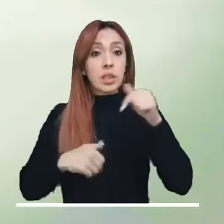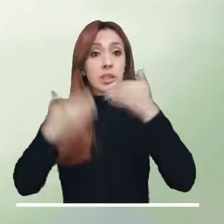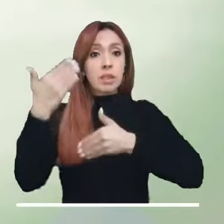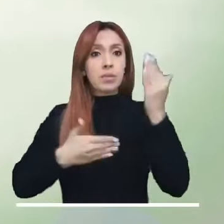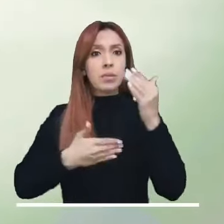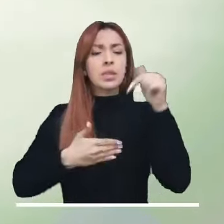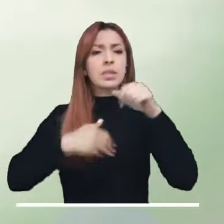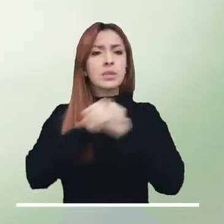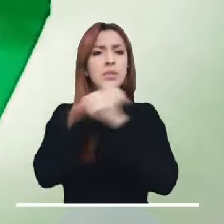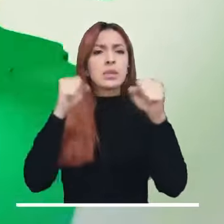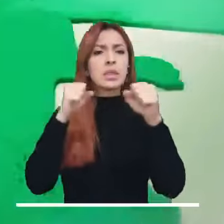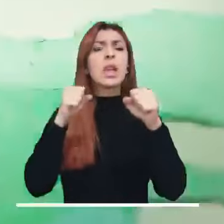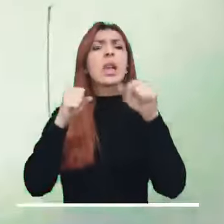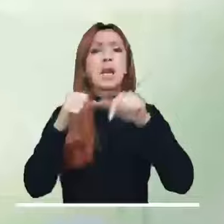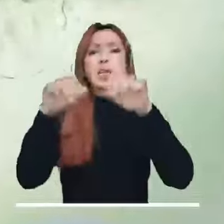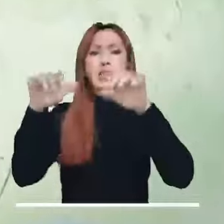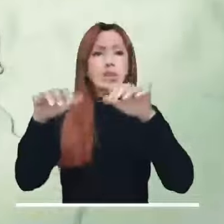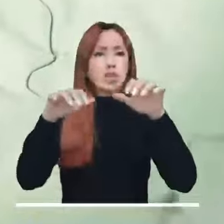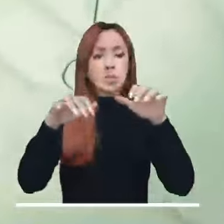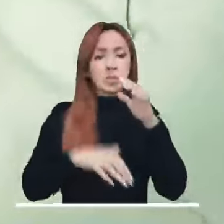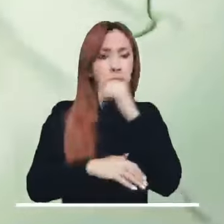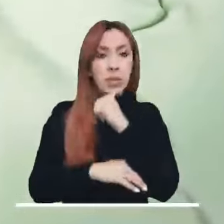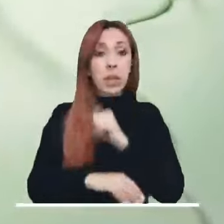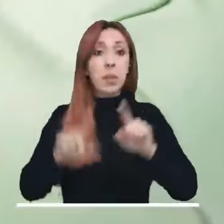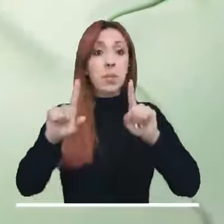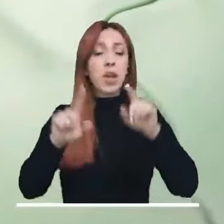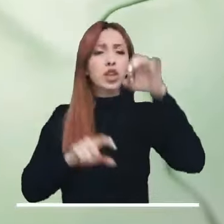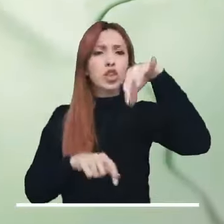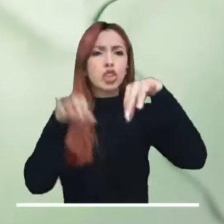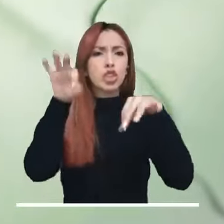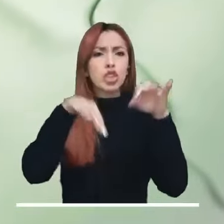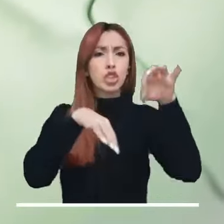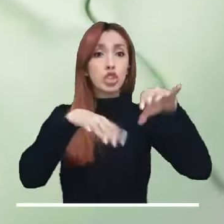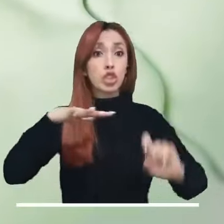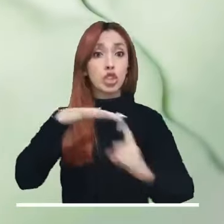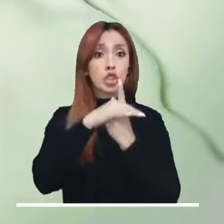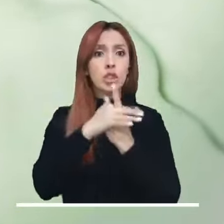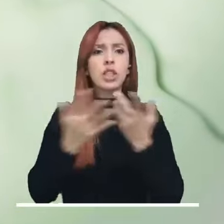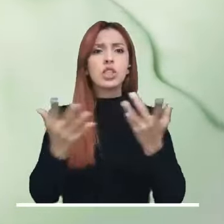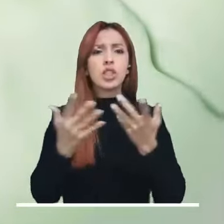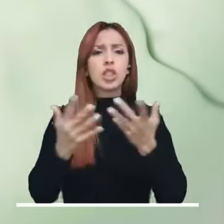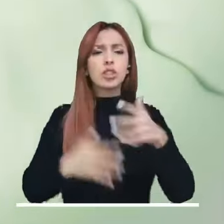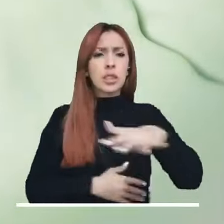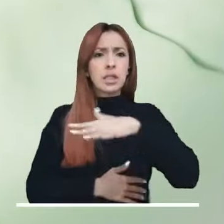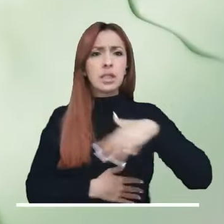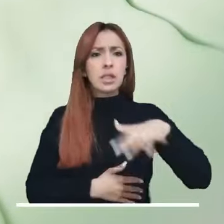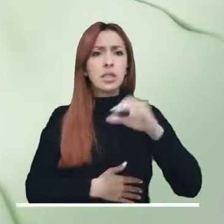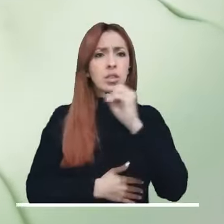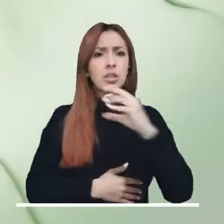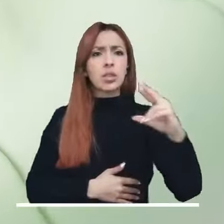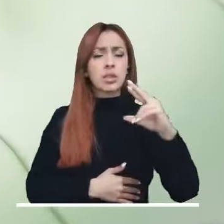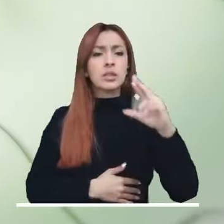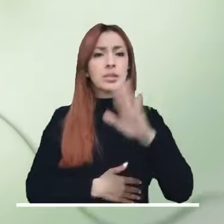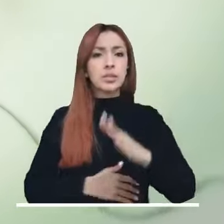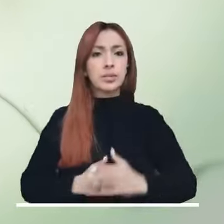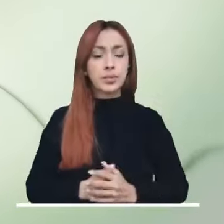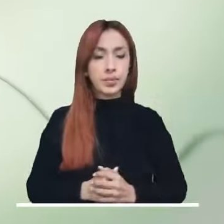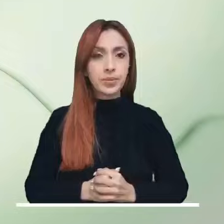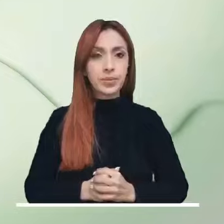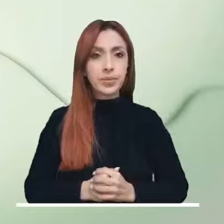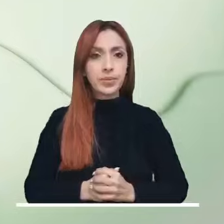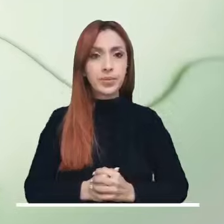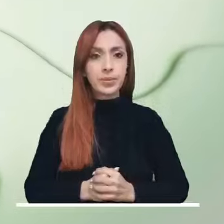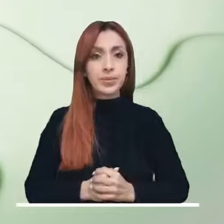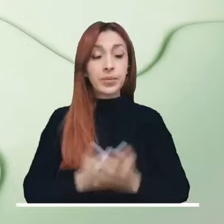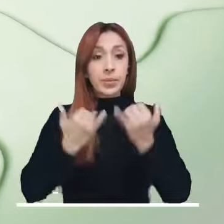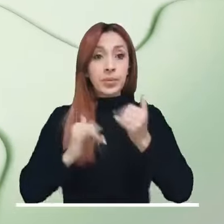Putumayo. En Bogotá se plantea un inicio de jornada con poca actividad. Sin embargo, lloviznas esporádicas podrían surgir